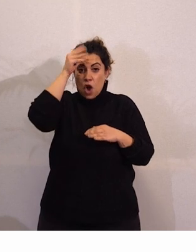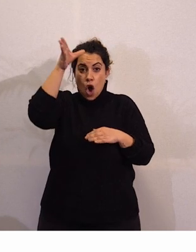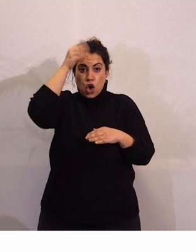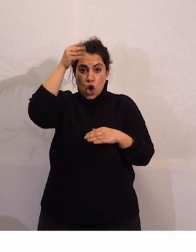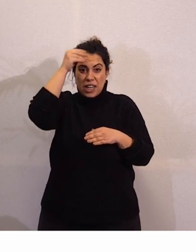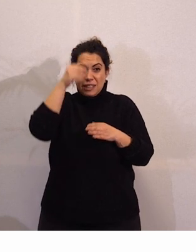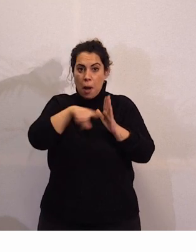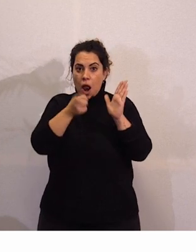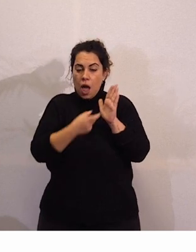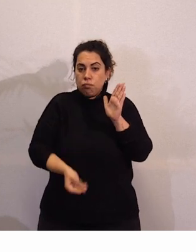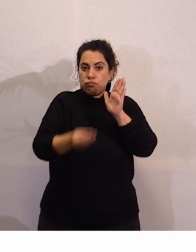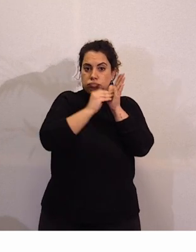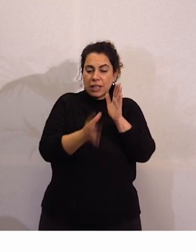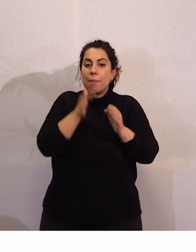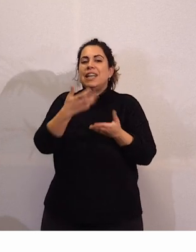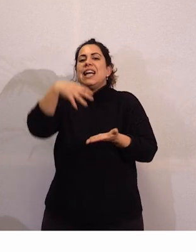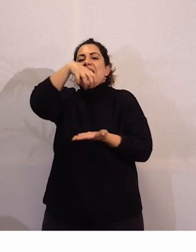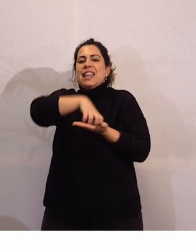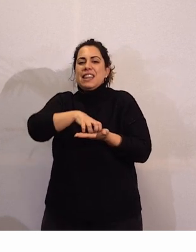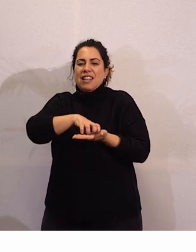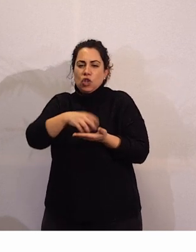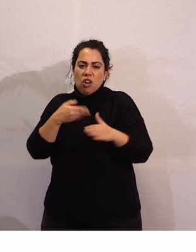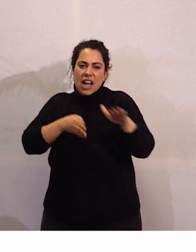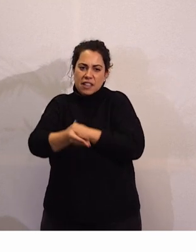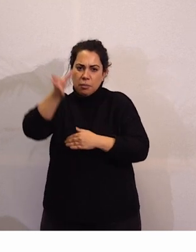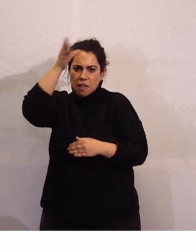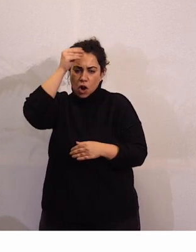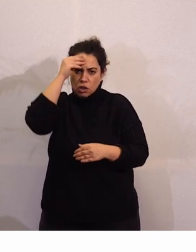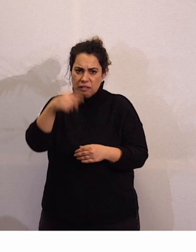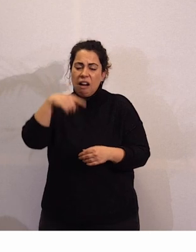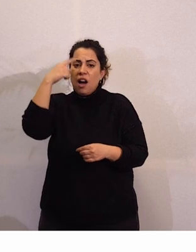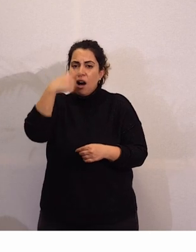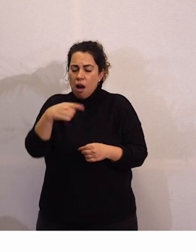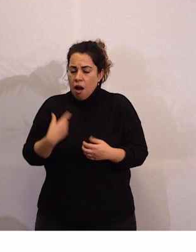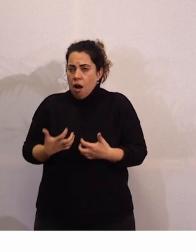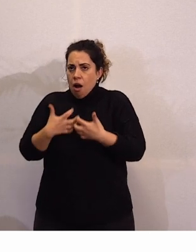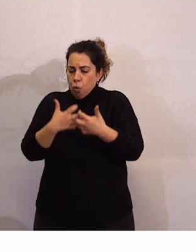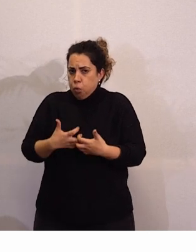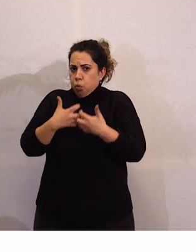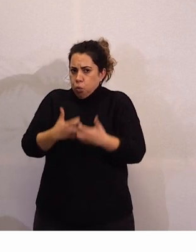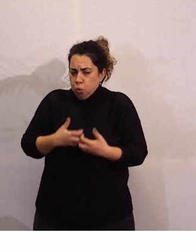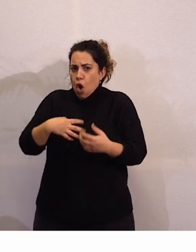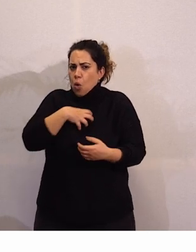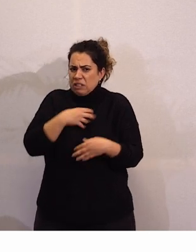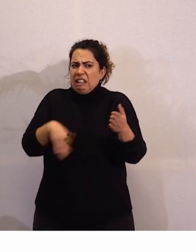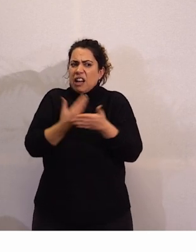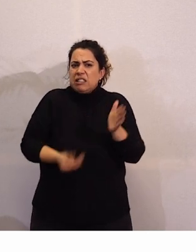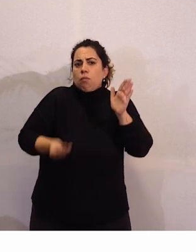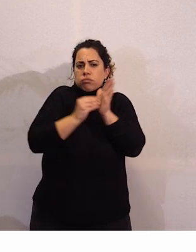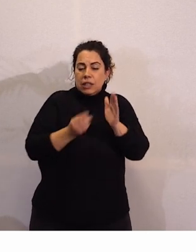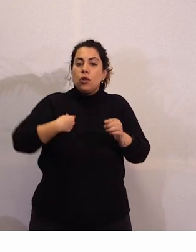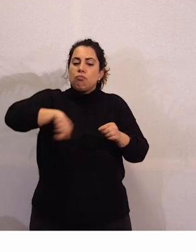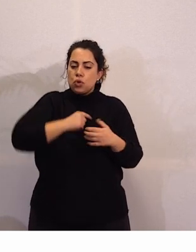y lo del centro de accesibilidad cognitiva ha costado mucho porque soy muy consciente entonces nosotros vamos a seguir luchando porque siga así